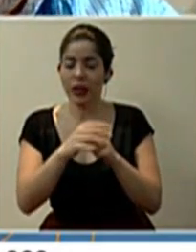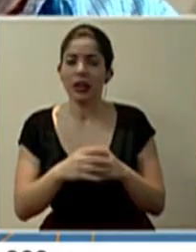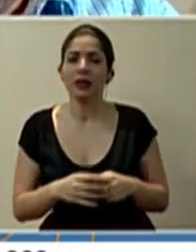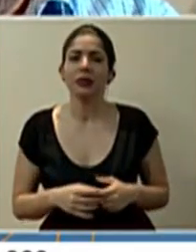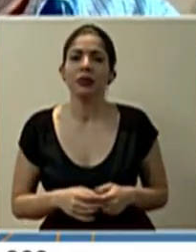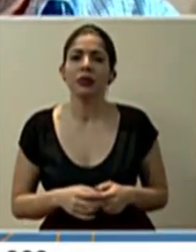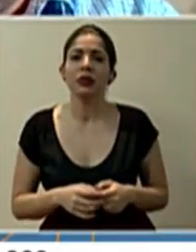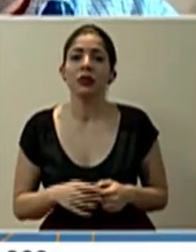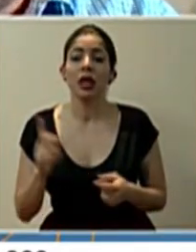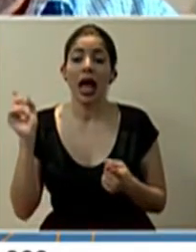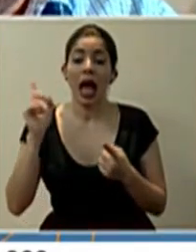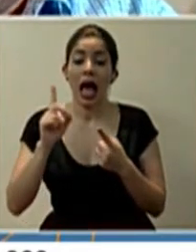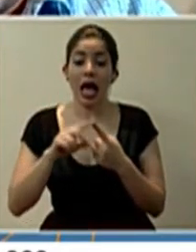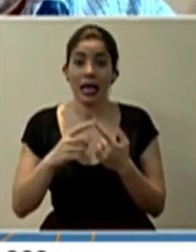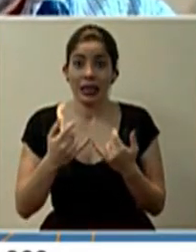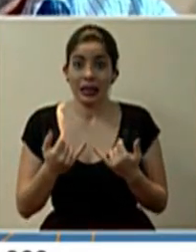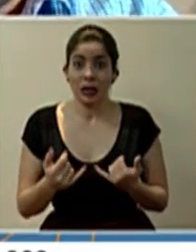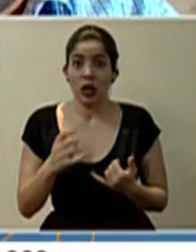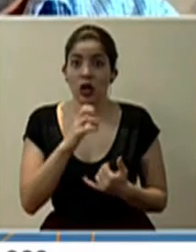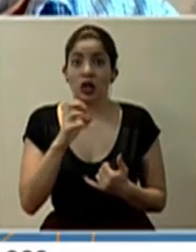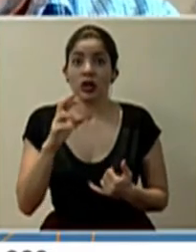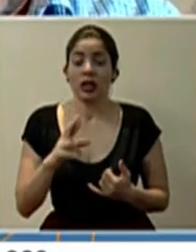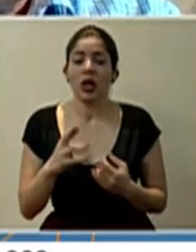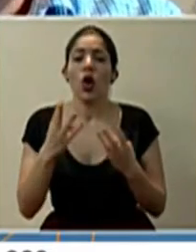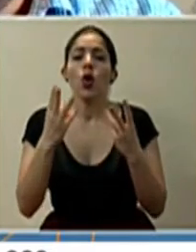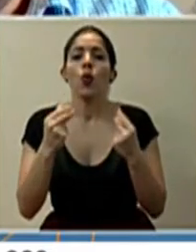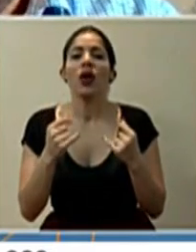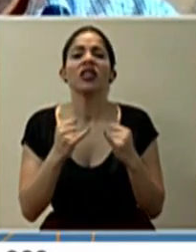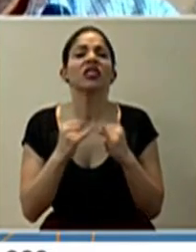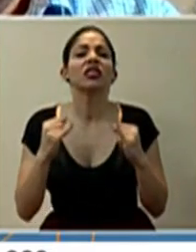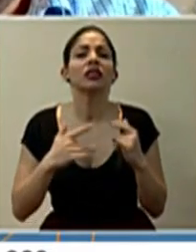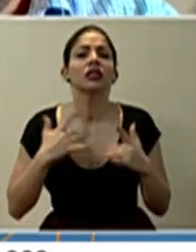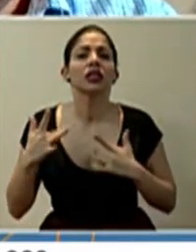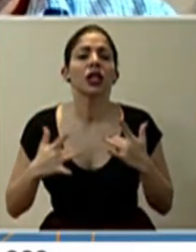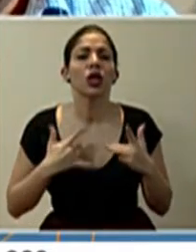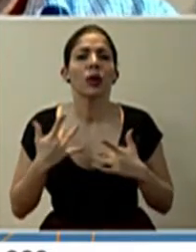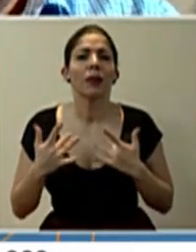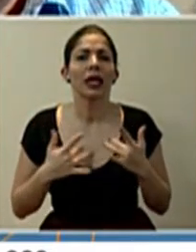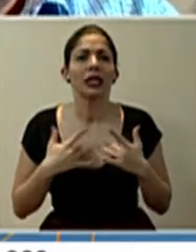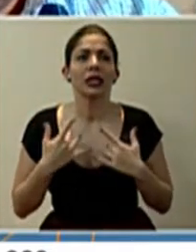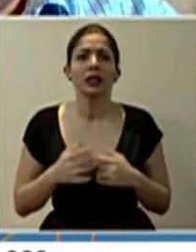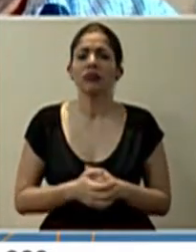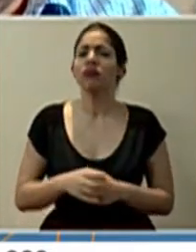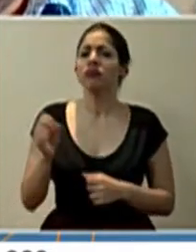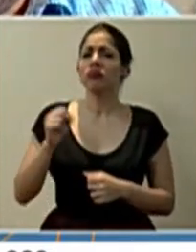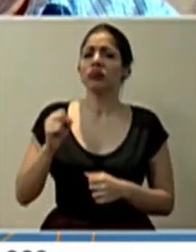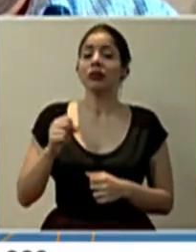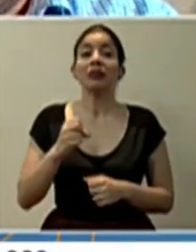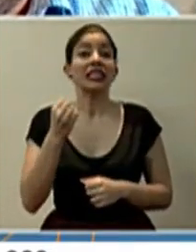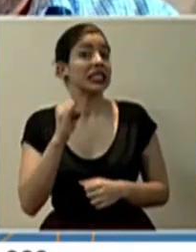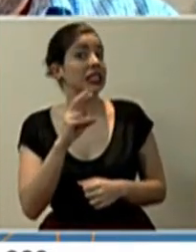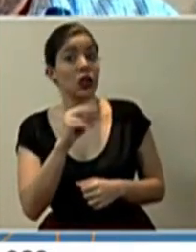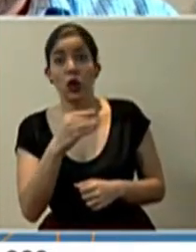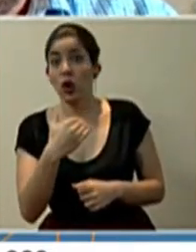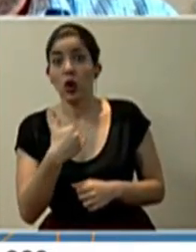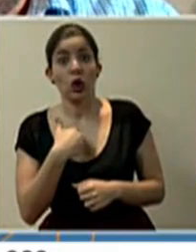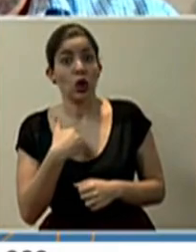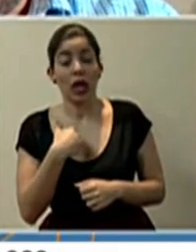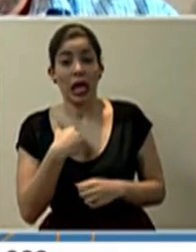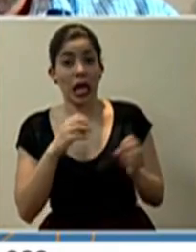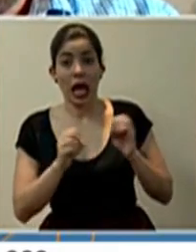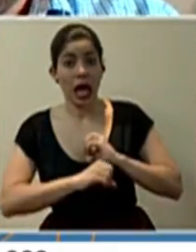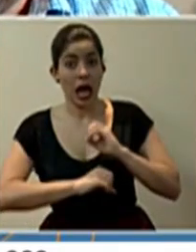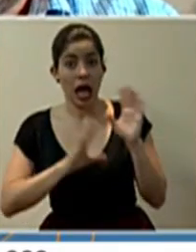a la fecha en Costa Rica fueron asintomáticos? Sí, totalmente. Si no lo tienen determinado,